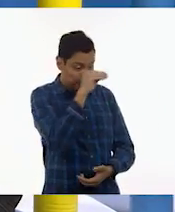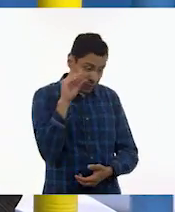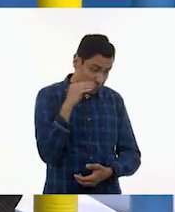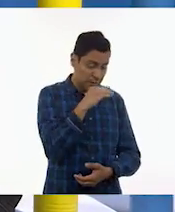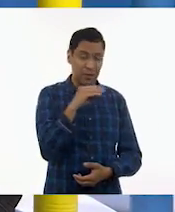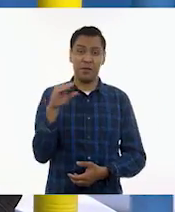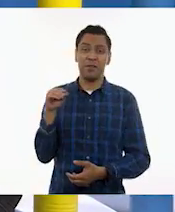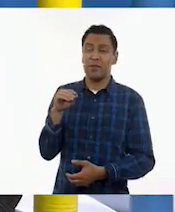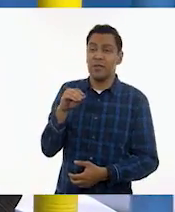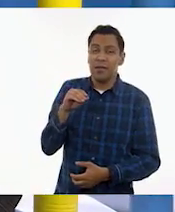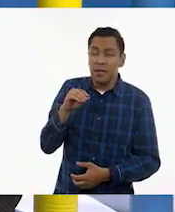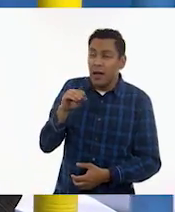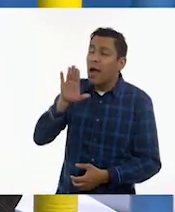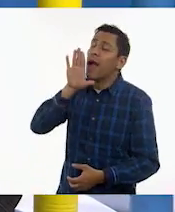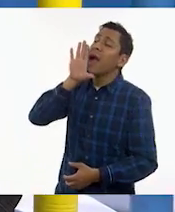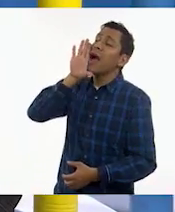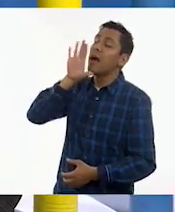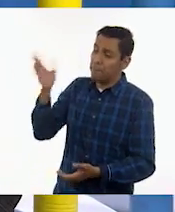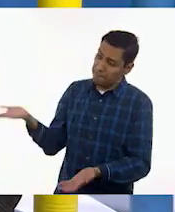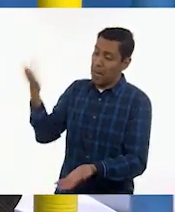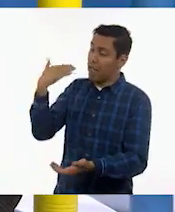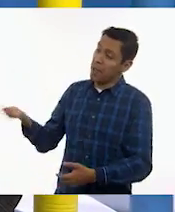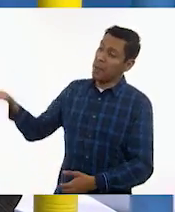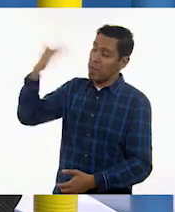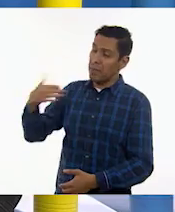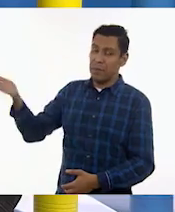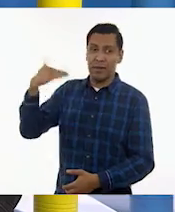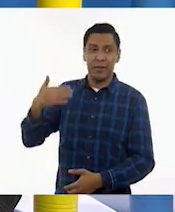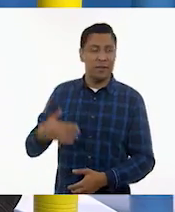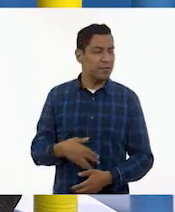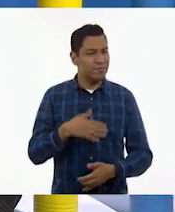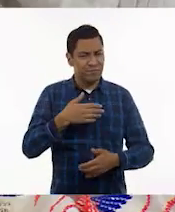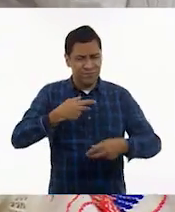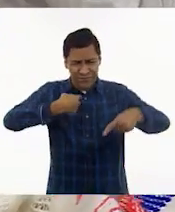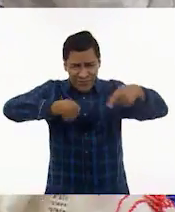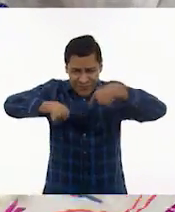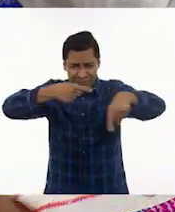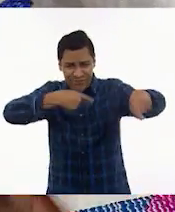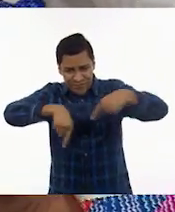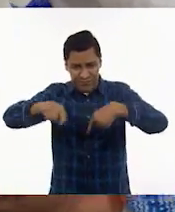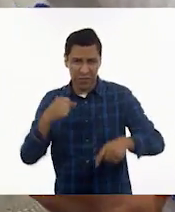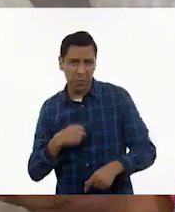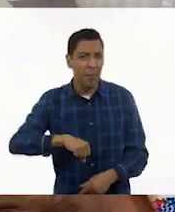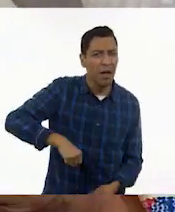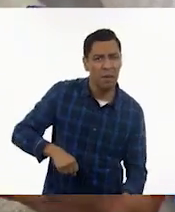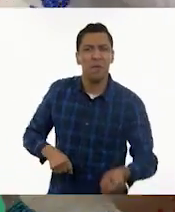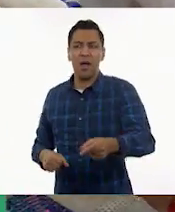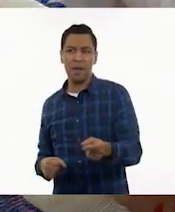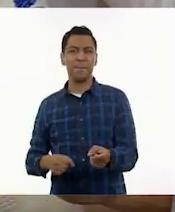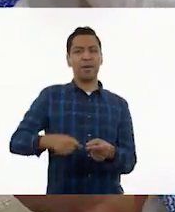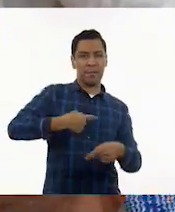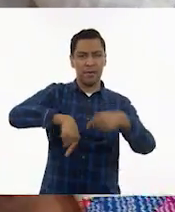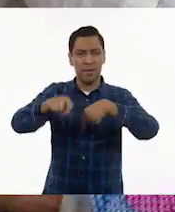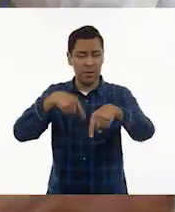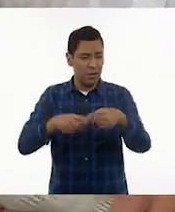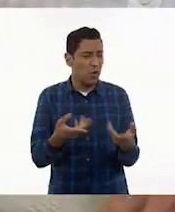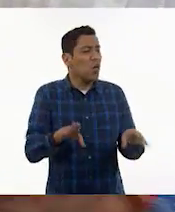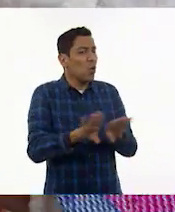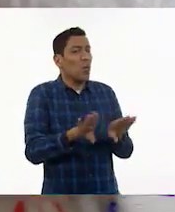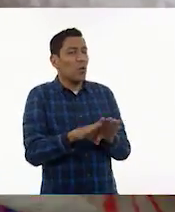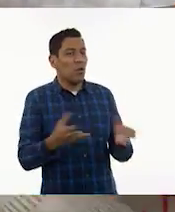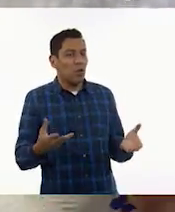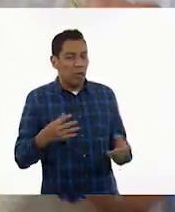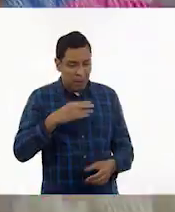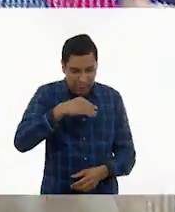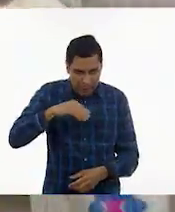apú! ¡Isbalanqué! Ay, los que eran buenos para el juego de pelota eran mis hijos. A ver, una, dos